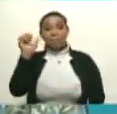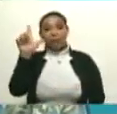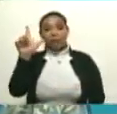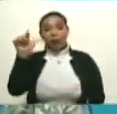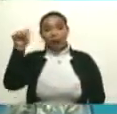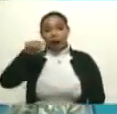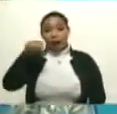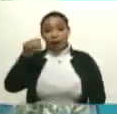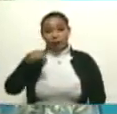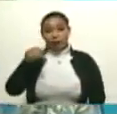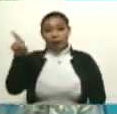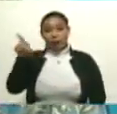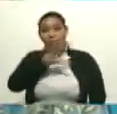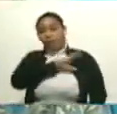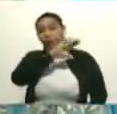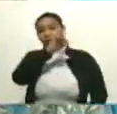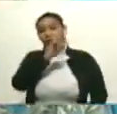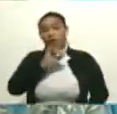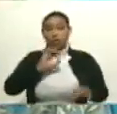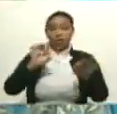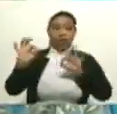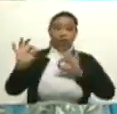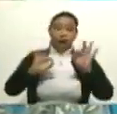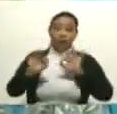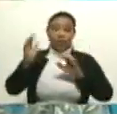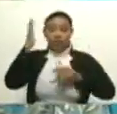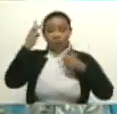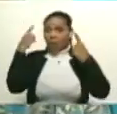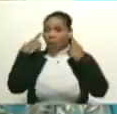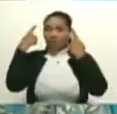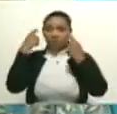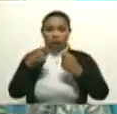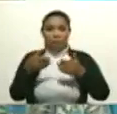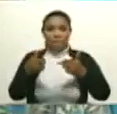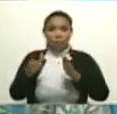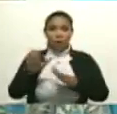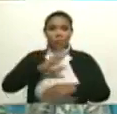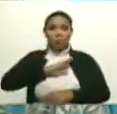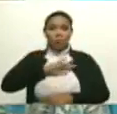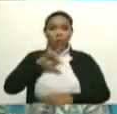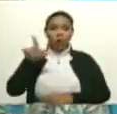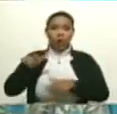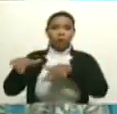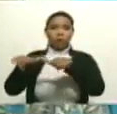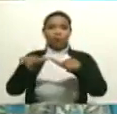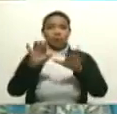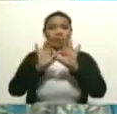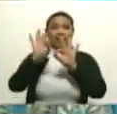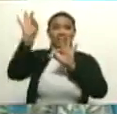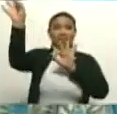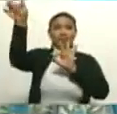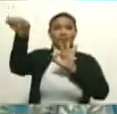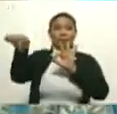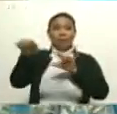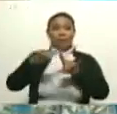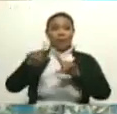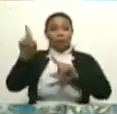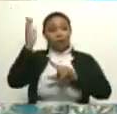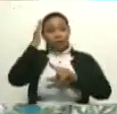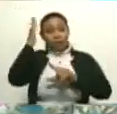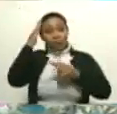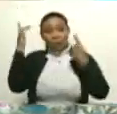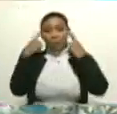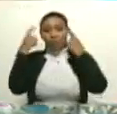Grun está aquí, es un director, actor de teatro, nacido en lugares lejanos de aquí, pero que es más